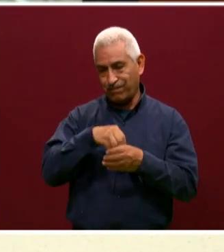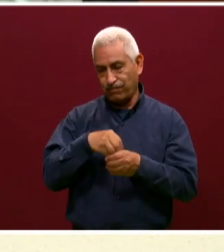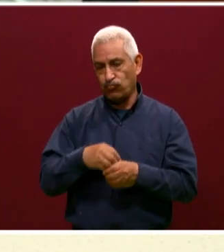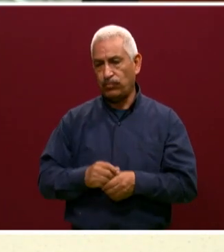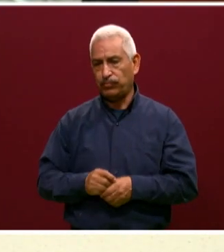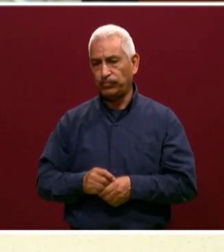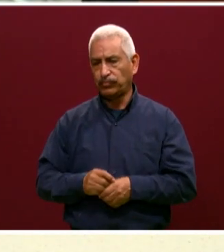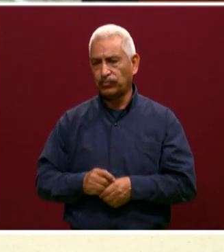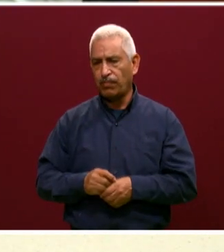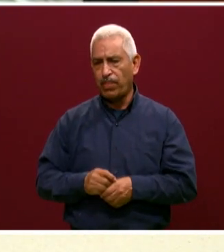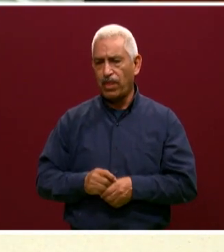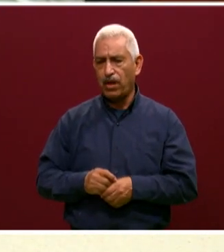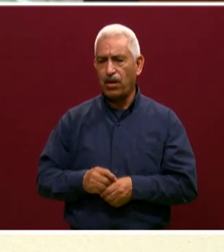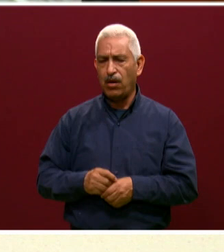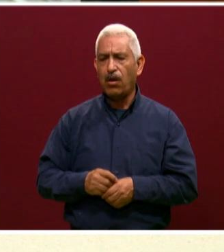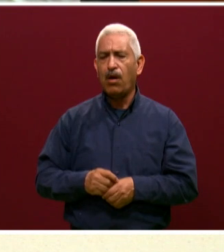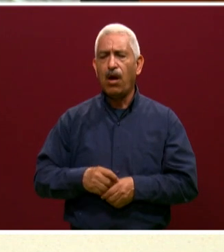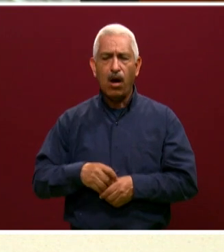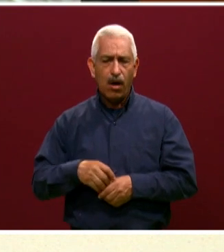de cursar qué nivel de estudios?